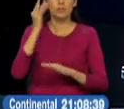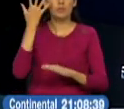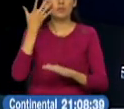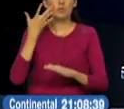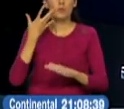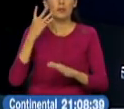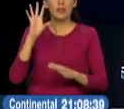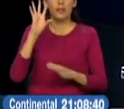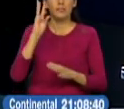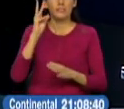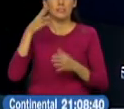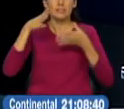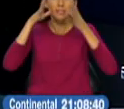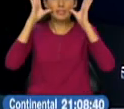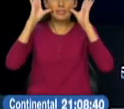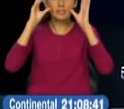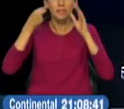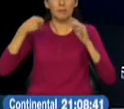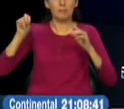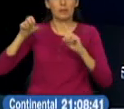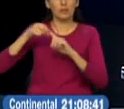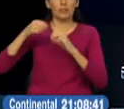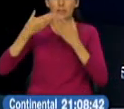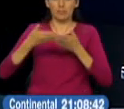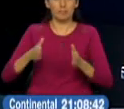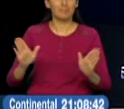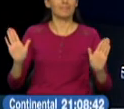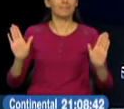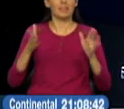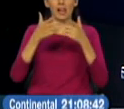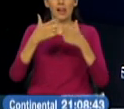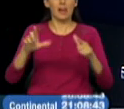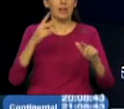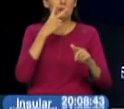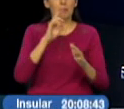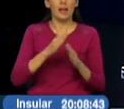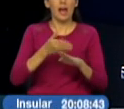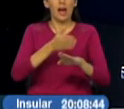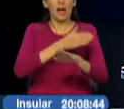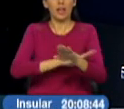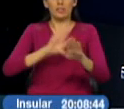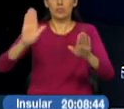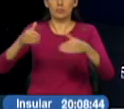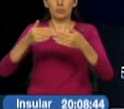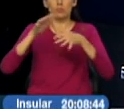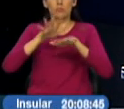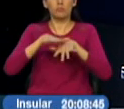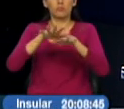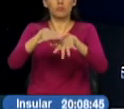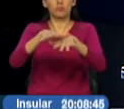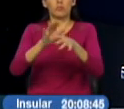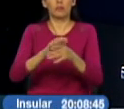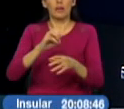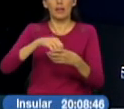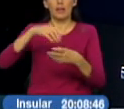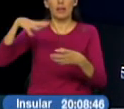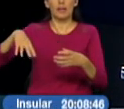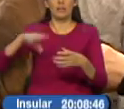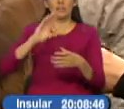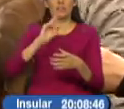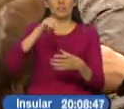la avenida 6 de diciembre en el norte de Quito se encuentra habilitada. Esto tras su cierre parcial debido a las manifestaciones en los exteriores del CNE.